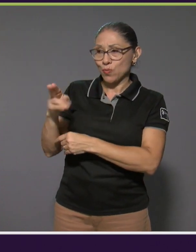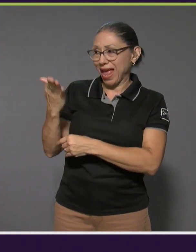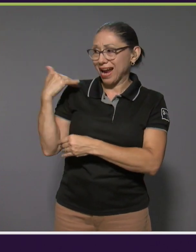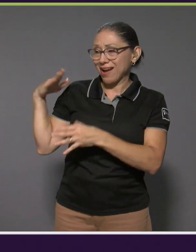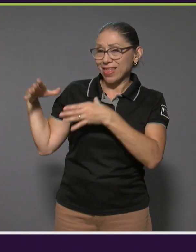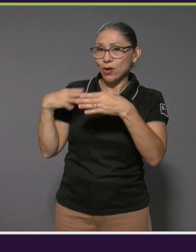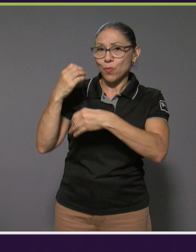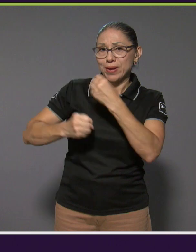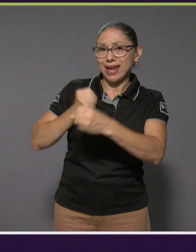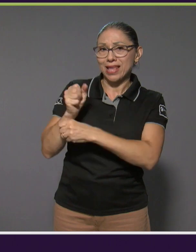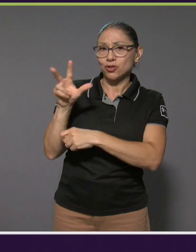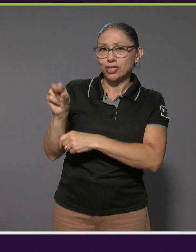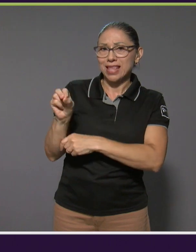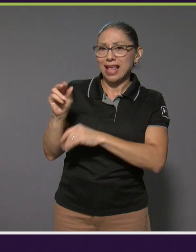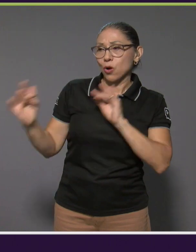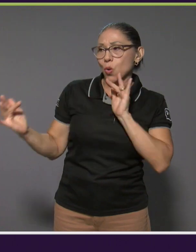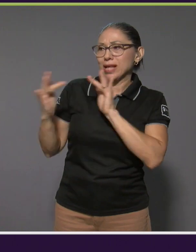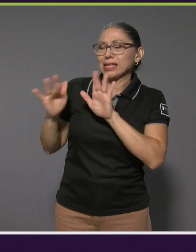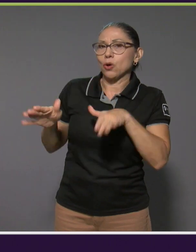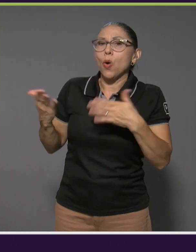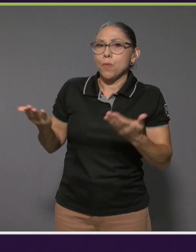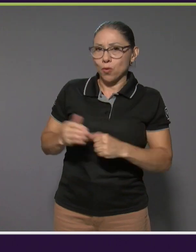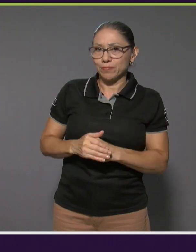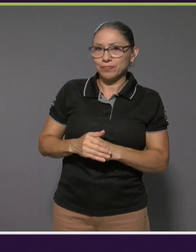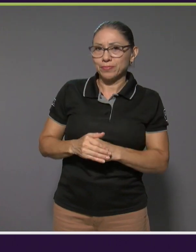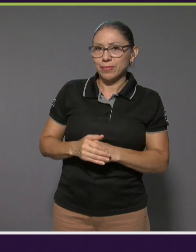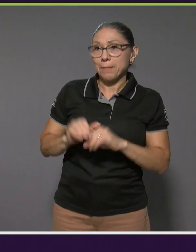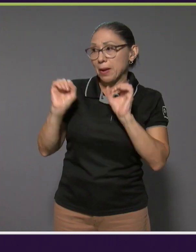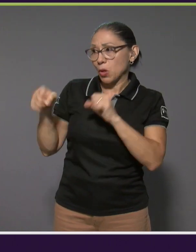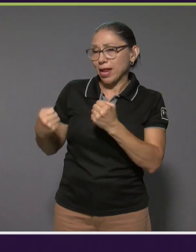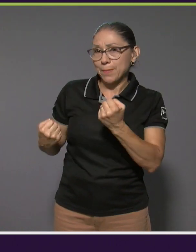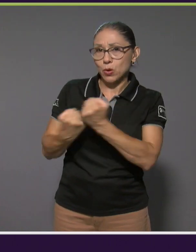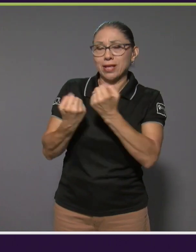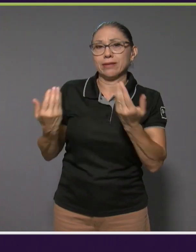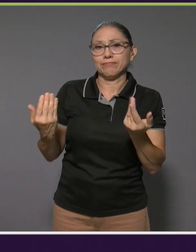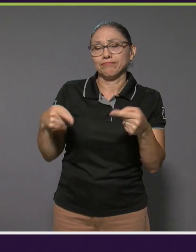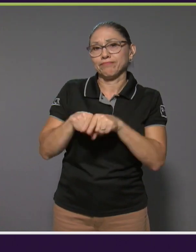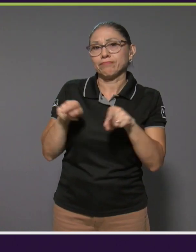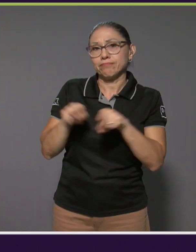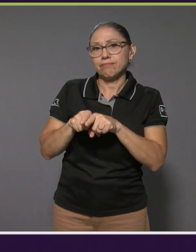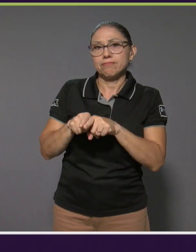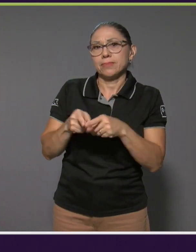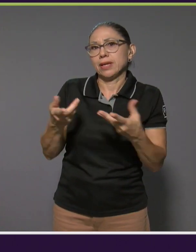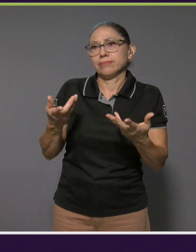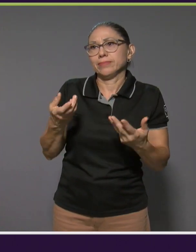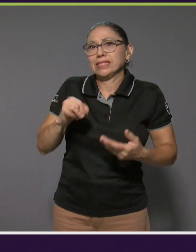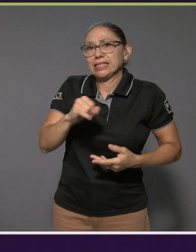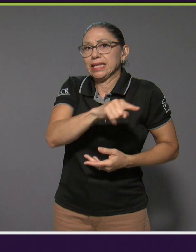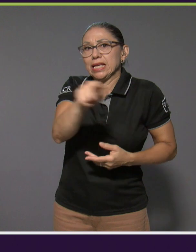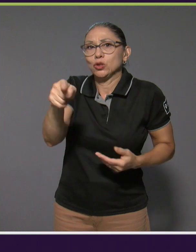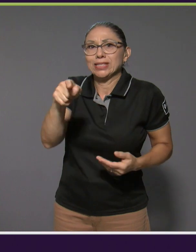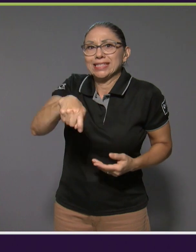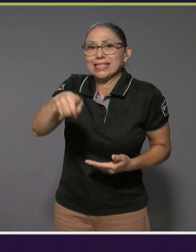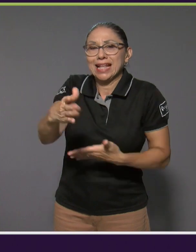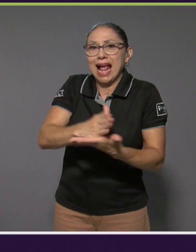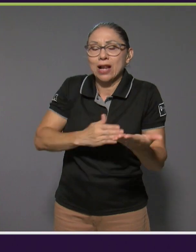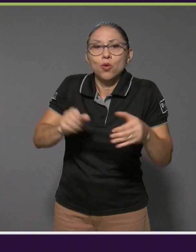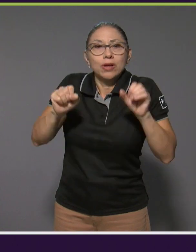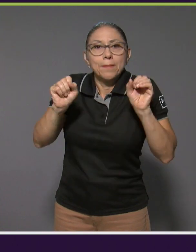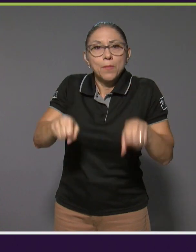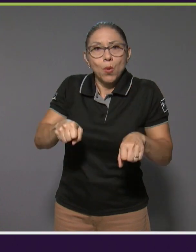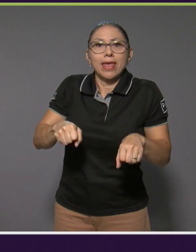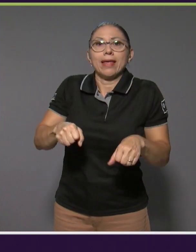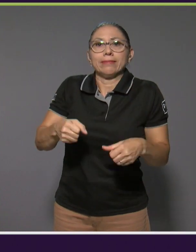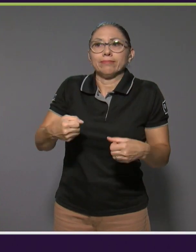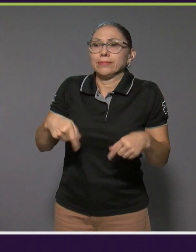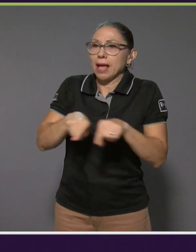doña Ligia, ¿cómo se puede contactar la gente para aportar, y verdad?, y si también tienen alguna necesidad que pueda suplir este proyecto,